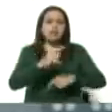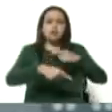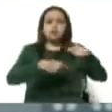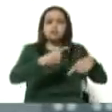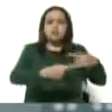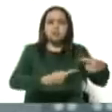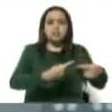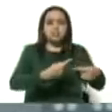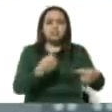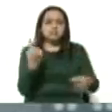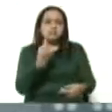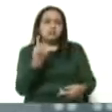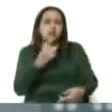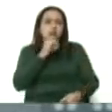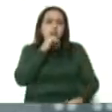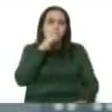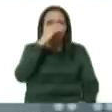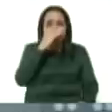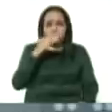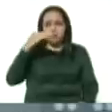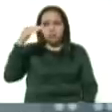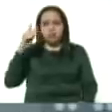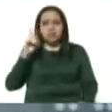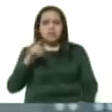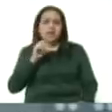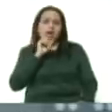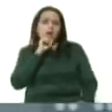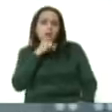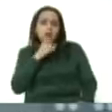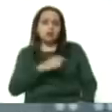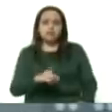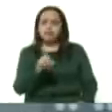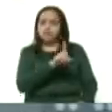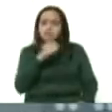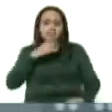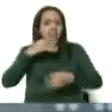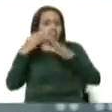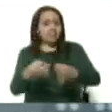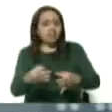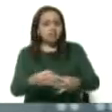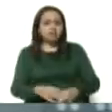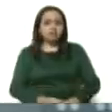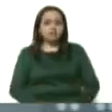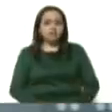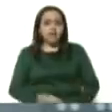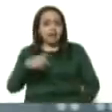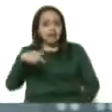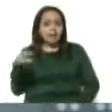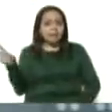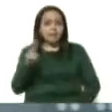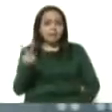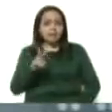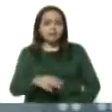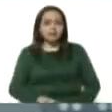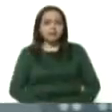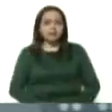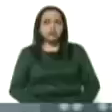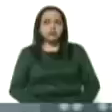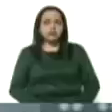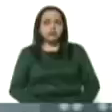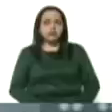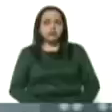o que afectaba a las abuelas y a los abuelos. es cierto. En el caso de Venezuela, es menos cierto aún.